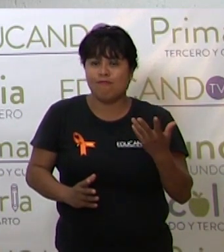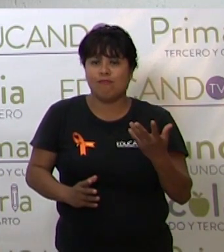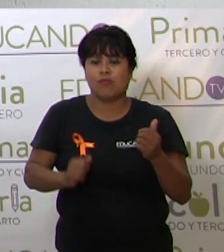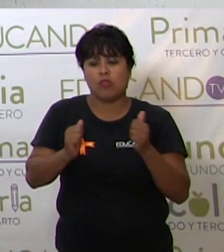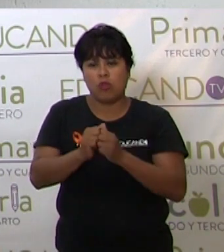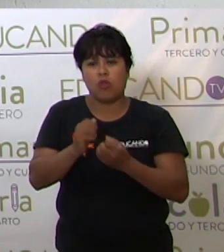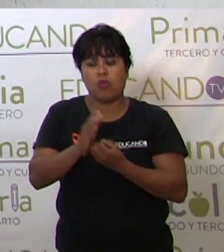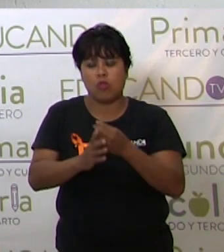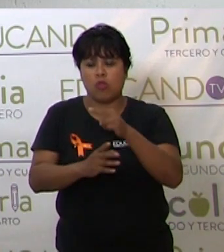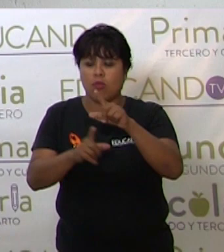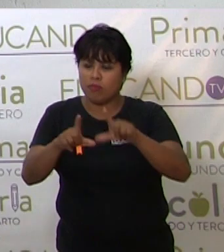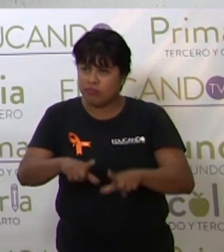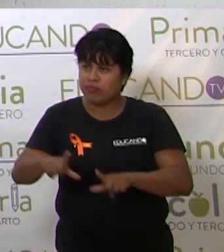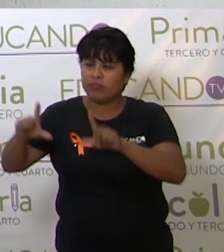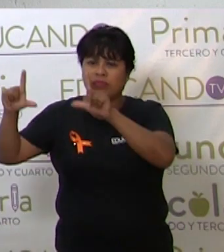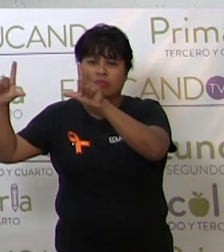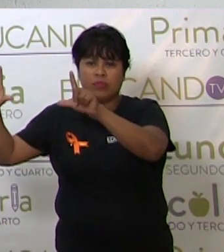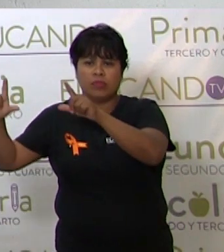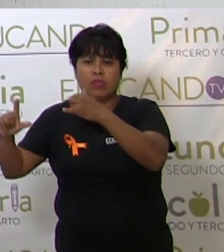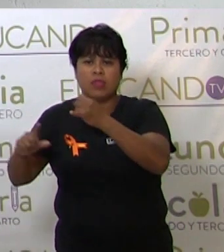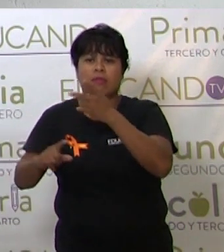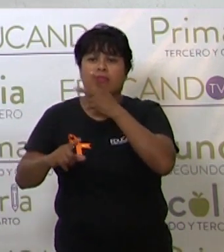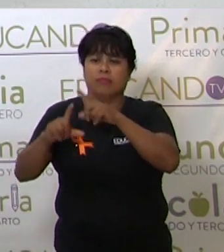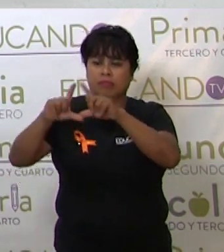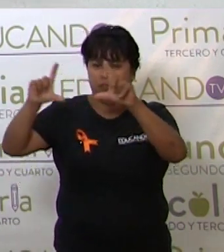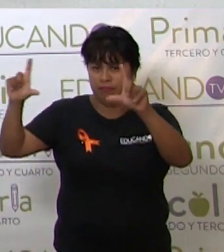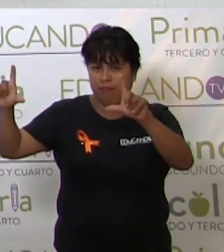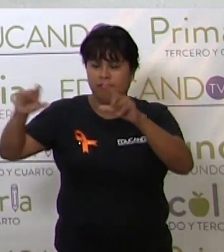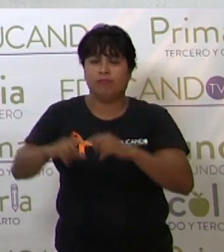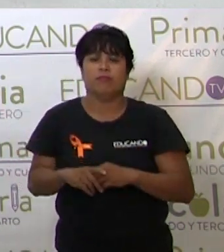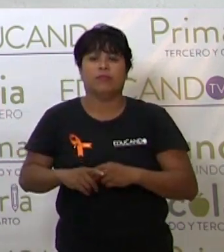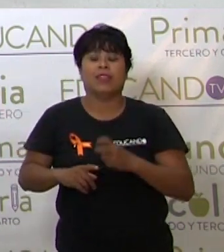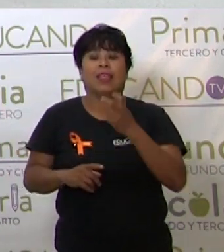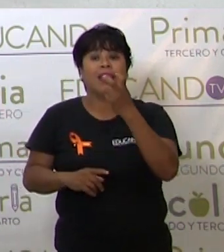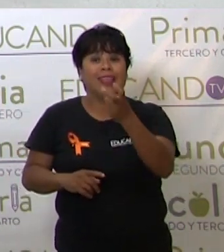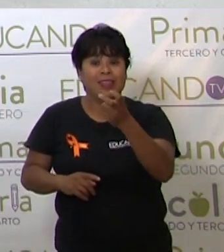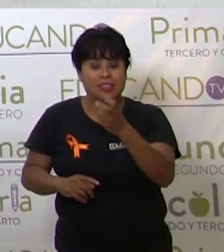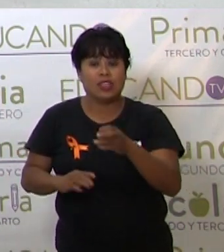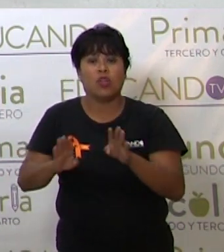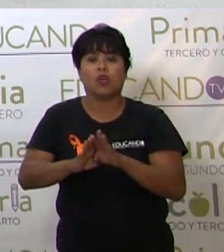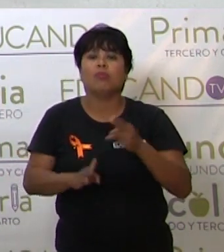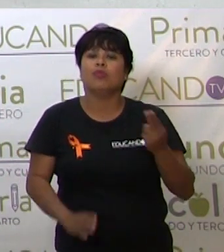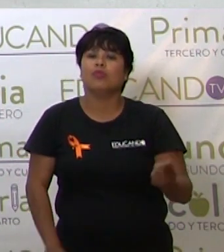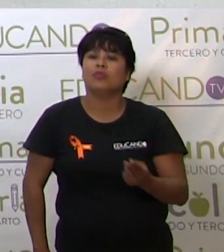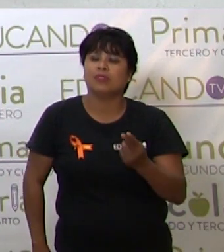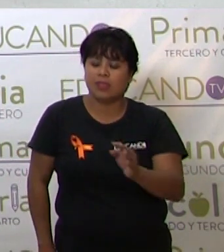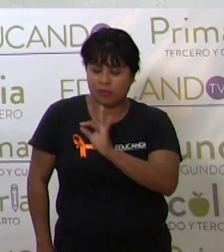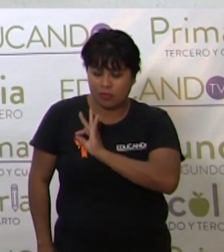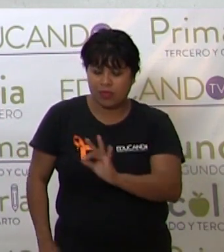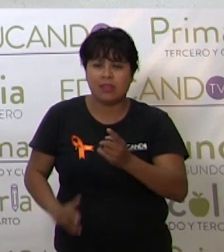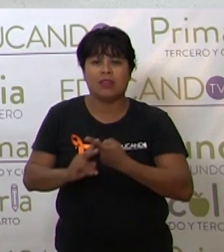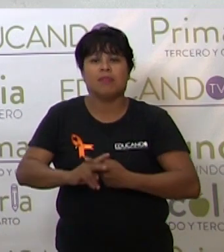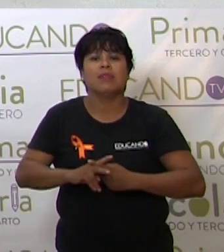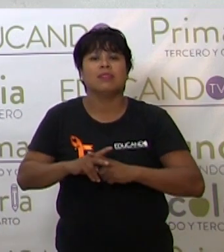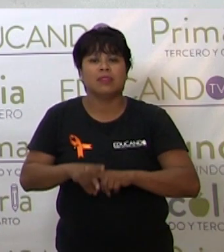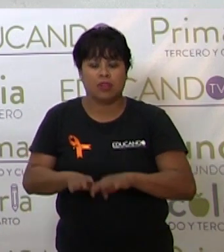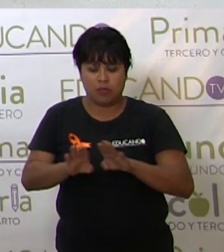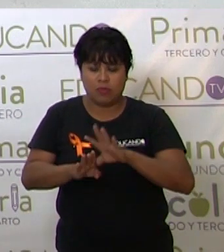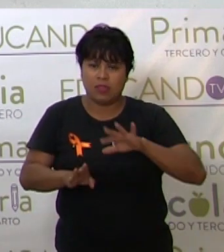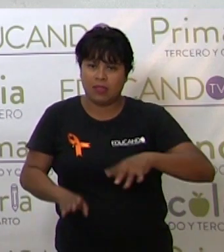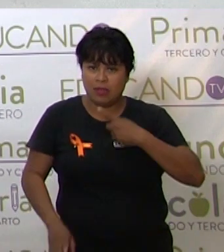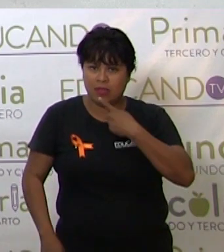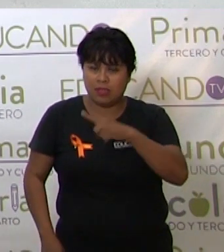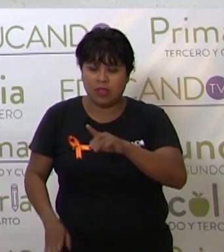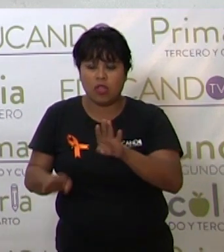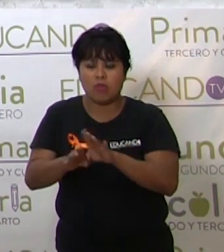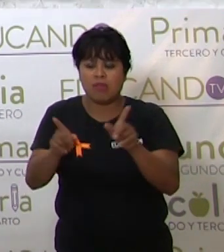un nodo y el texto. Es así como ustedes pueden empezar, como les decía yo, a